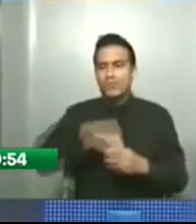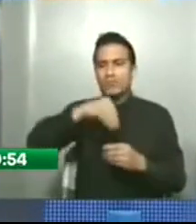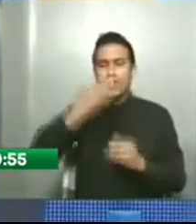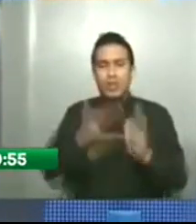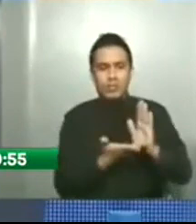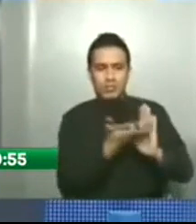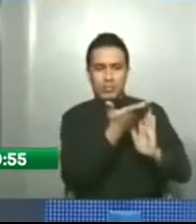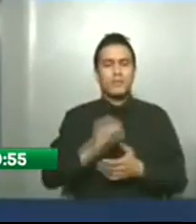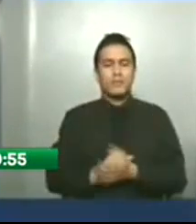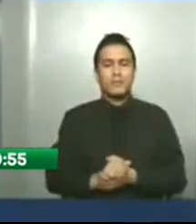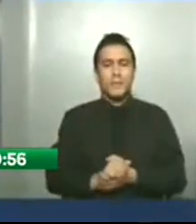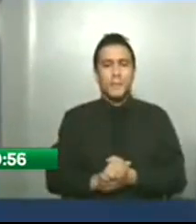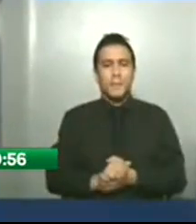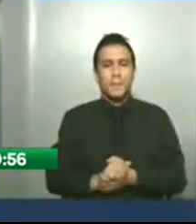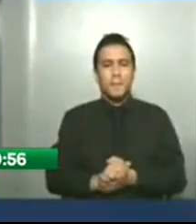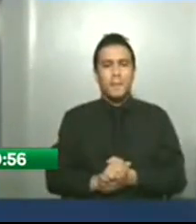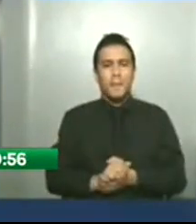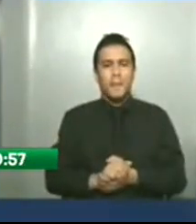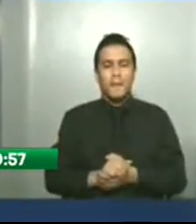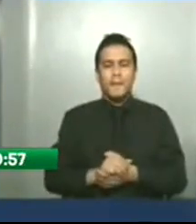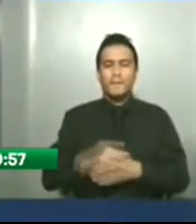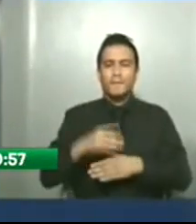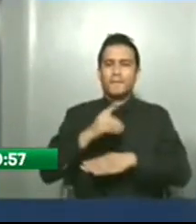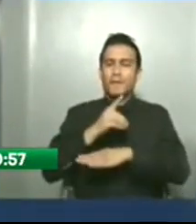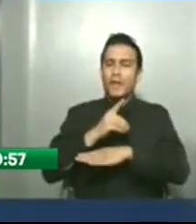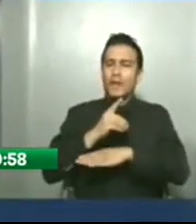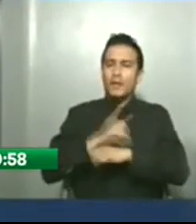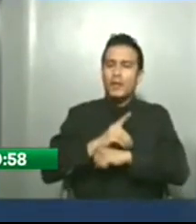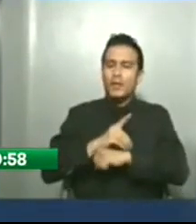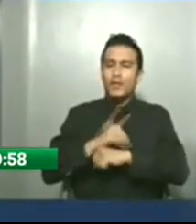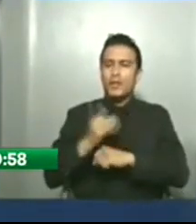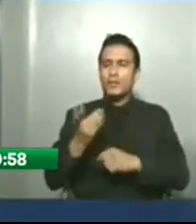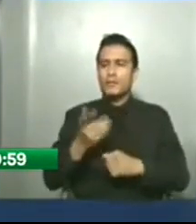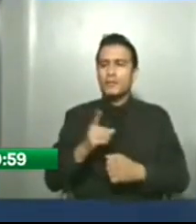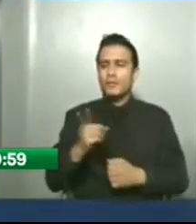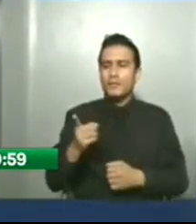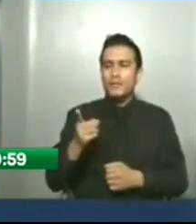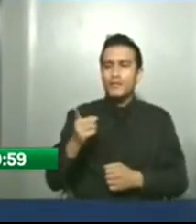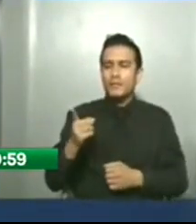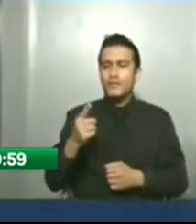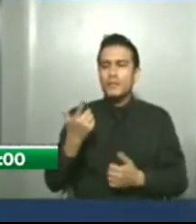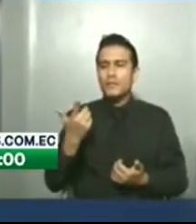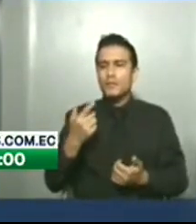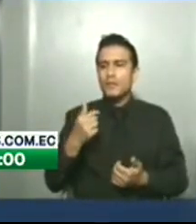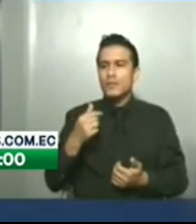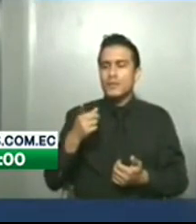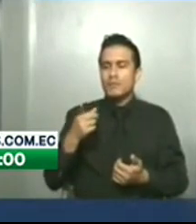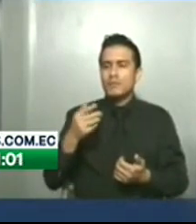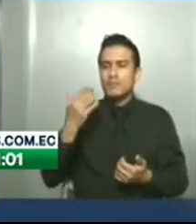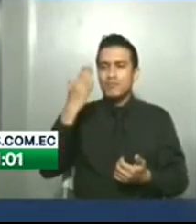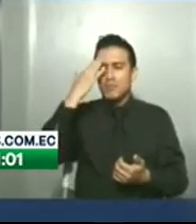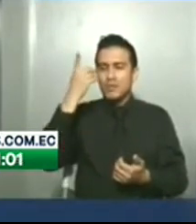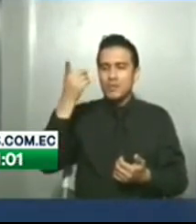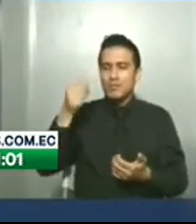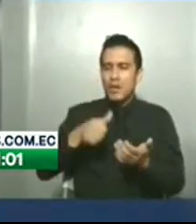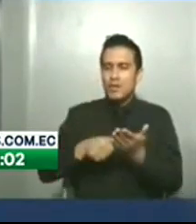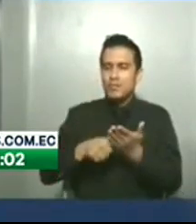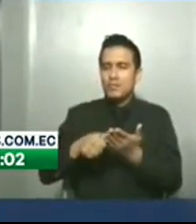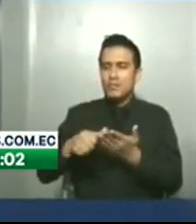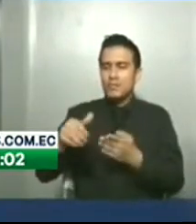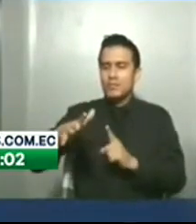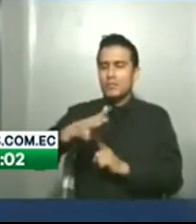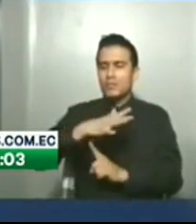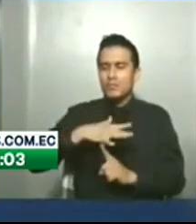Danilo Félix. Doctor Guiñaga, usted con plenos poderes como ministra de Ambiente, sabiendo que es una gran afectación que destruía toda la